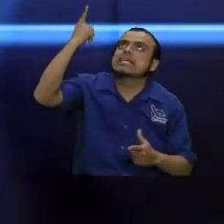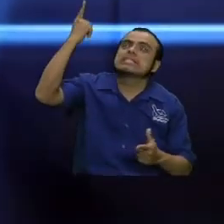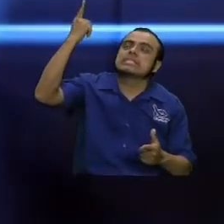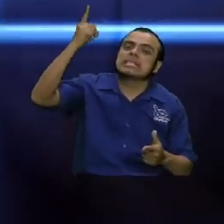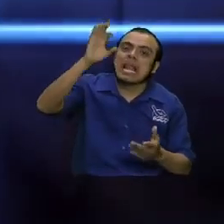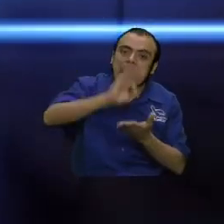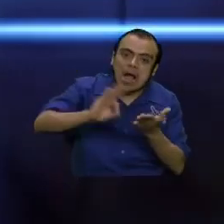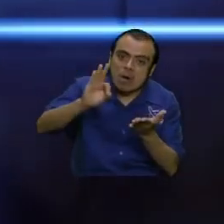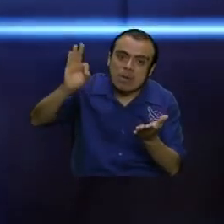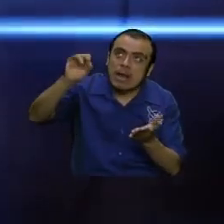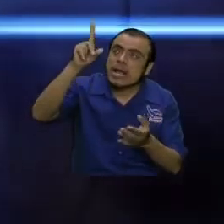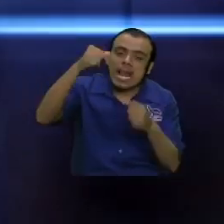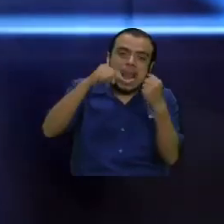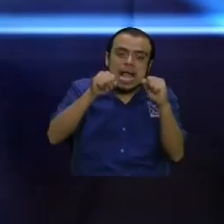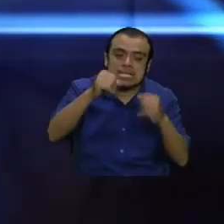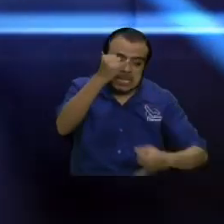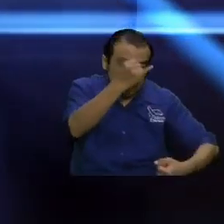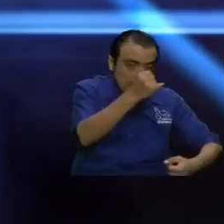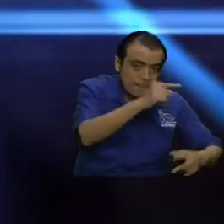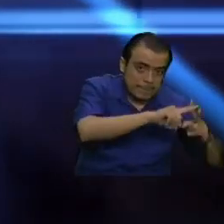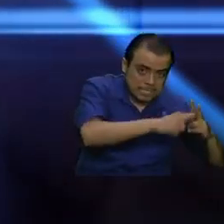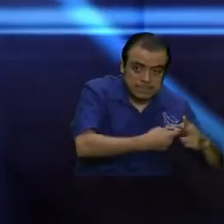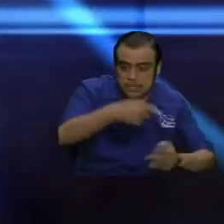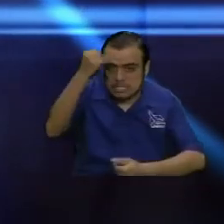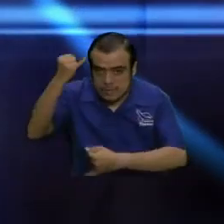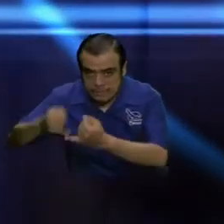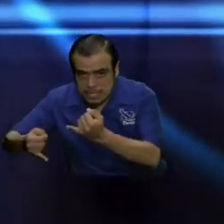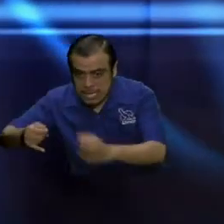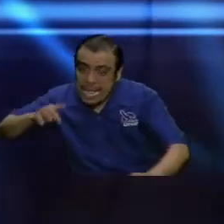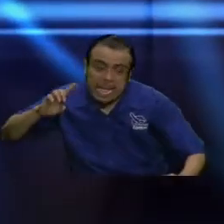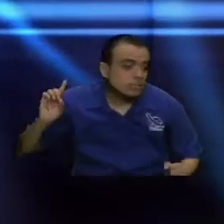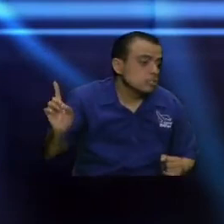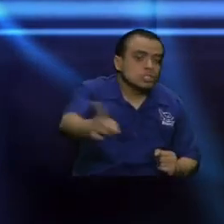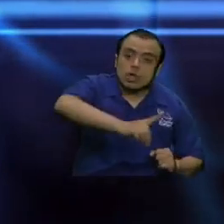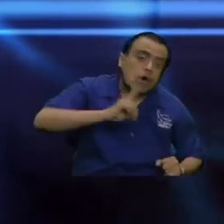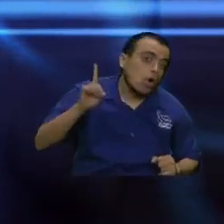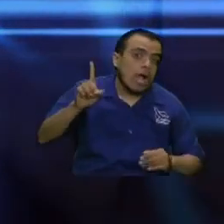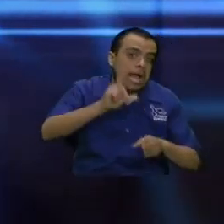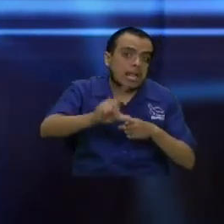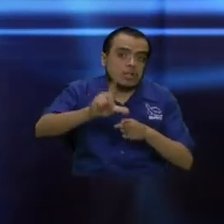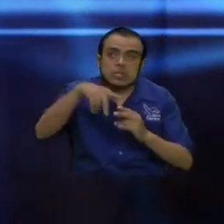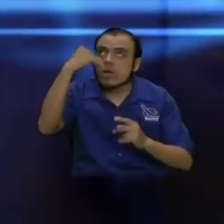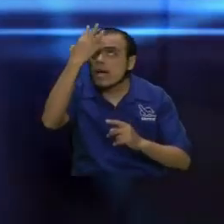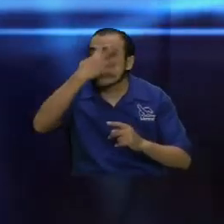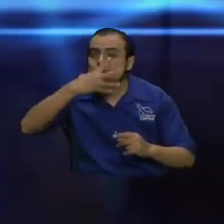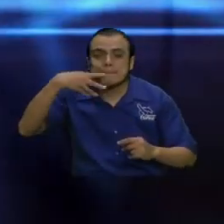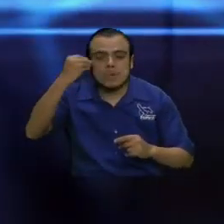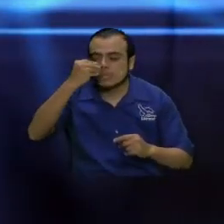principio hasta el fin entonces todas las cosas son lindas en su tiempo